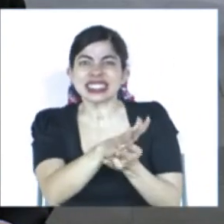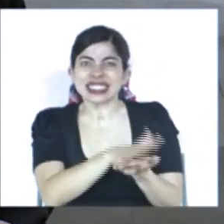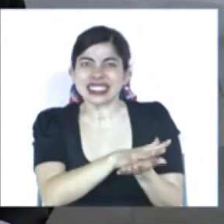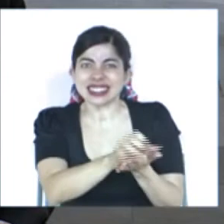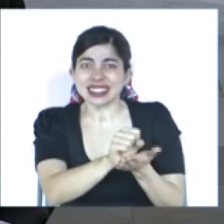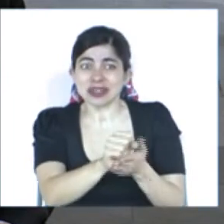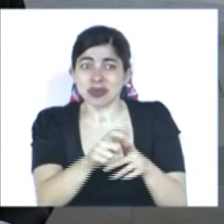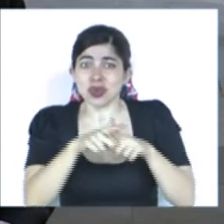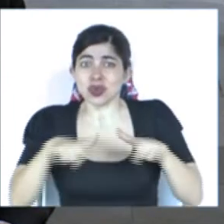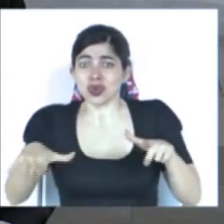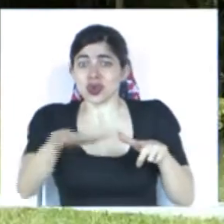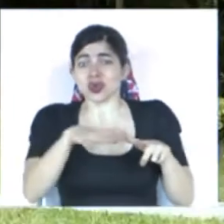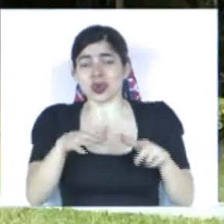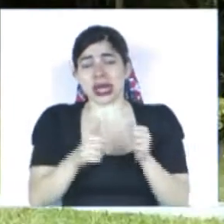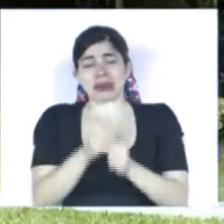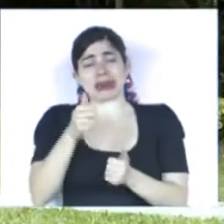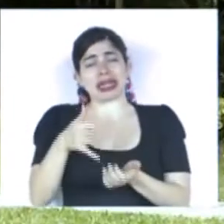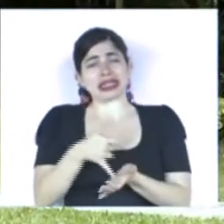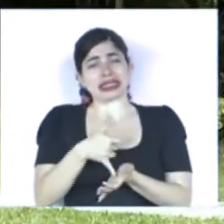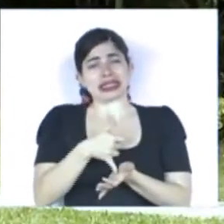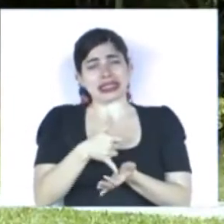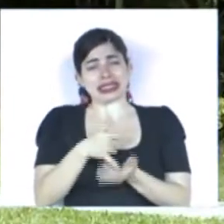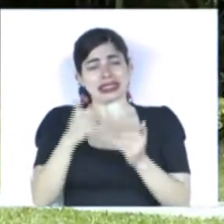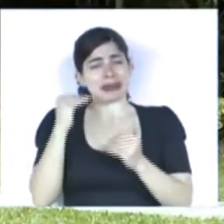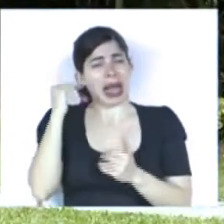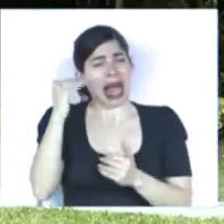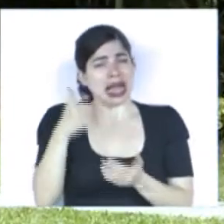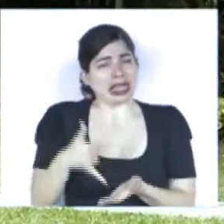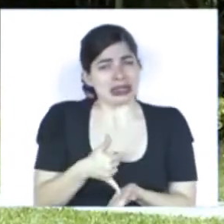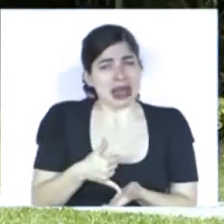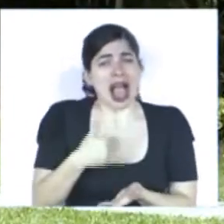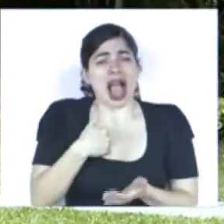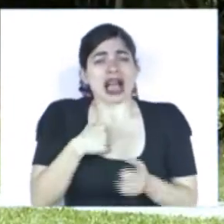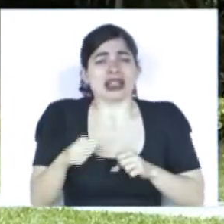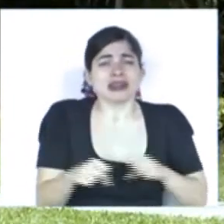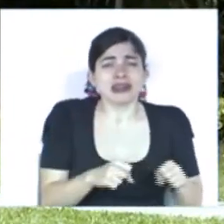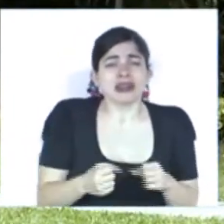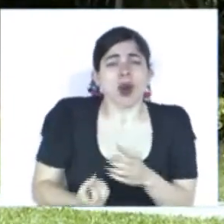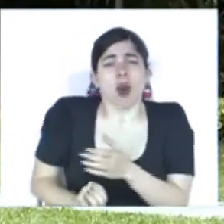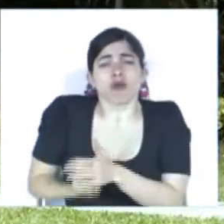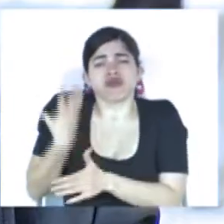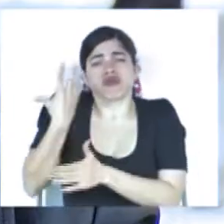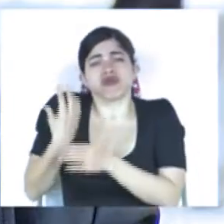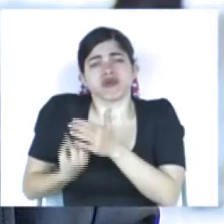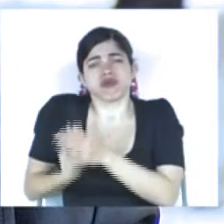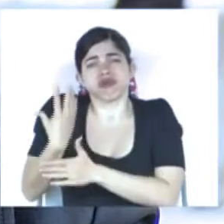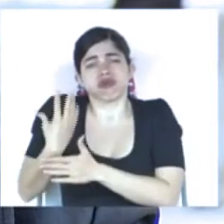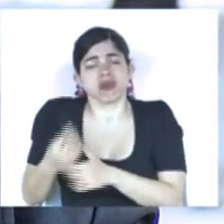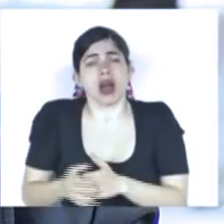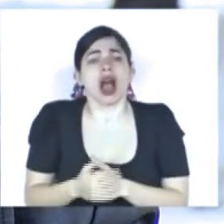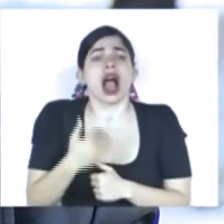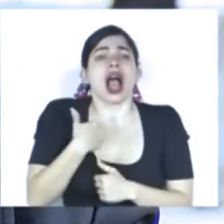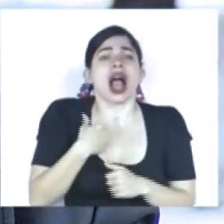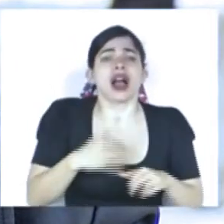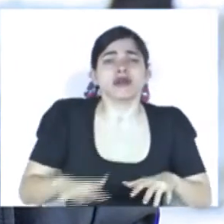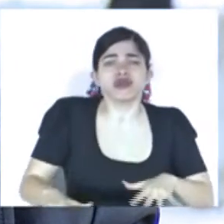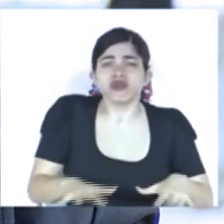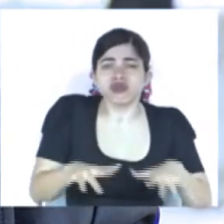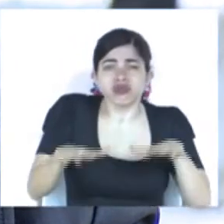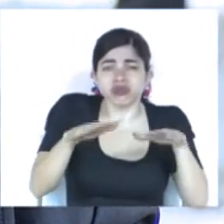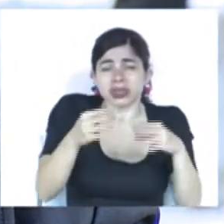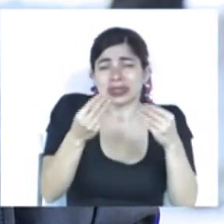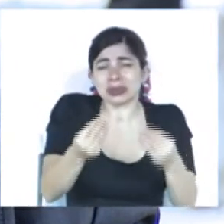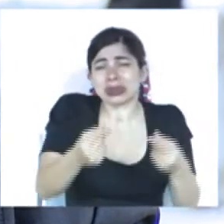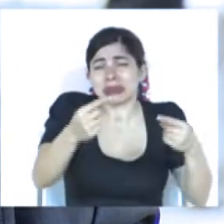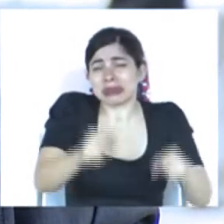una región altamente vulnerable. Sismos, erupciones volcánicas, inundaciones y